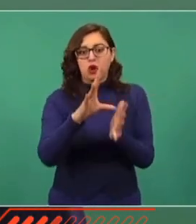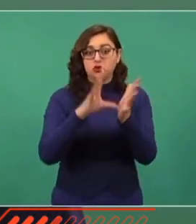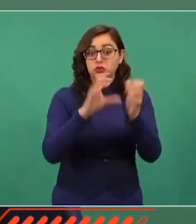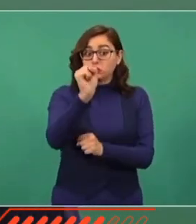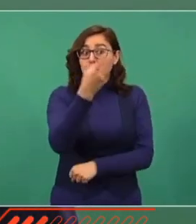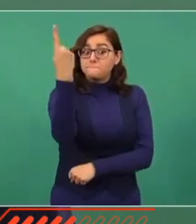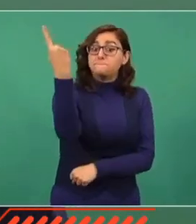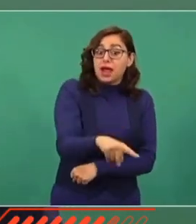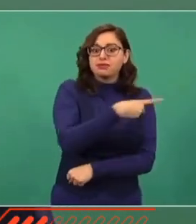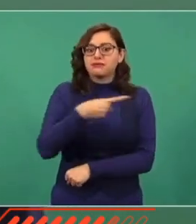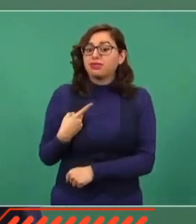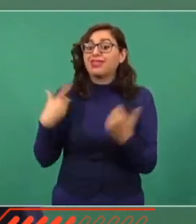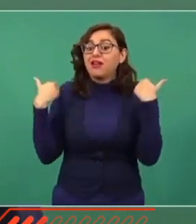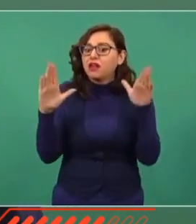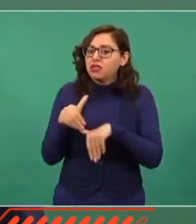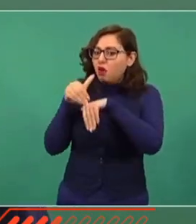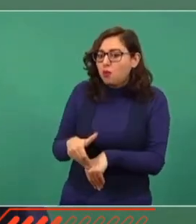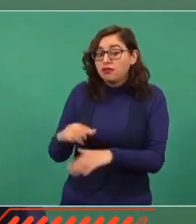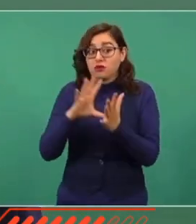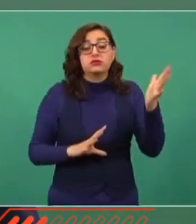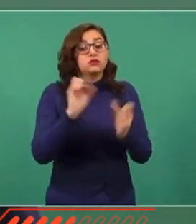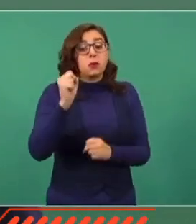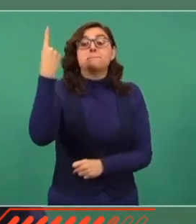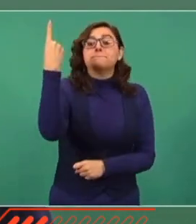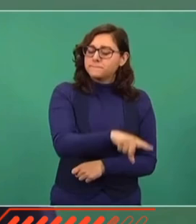Constitución, porque es un mandato constitucional,